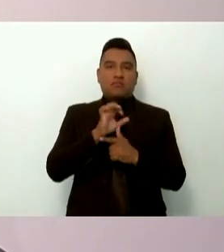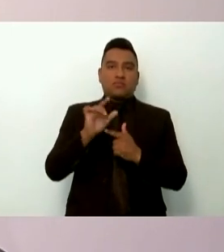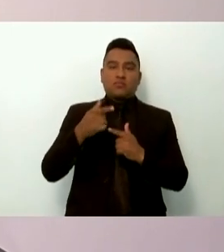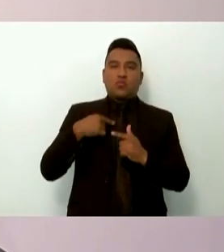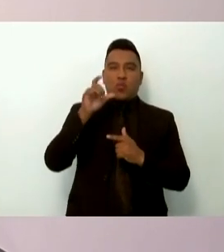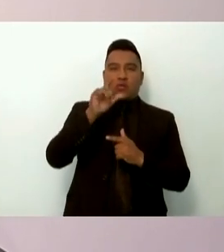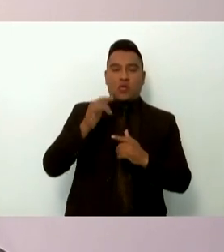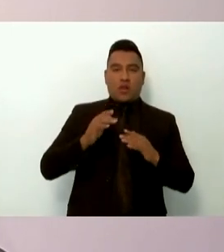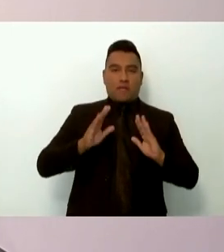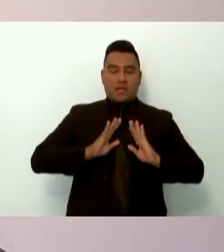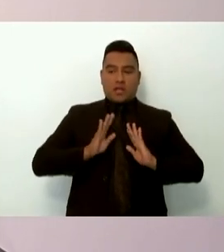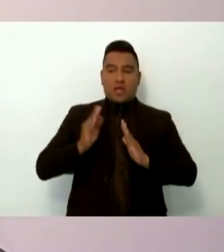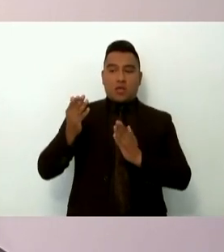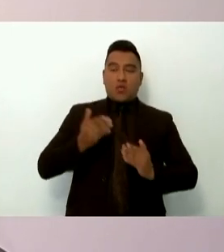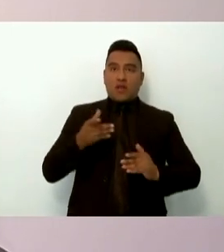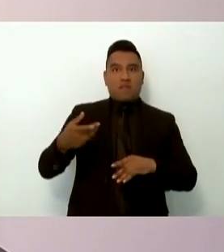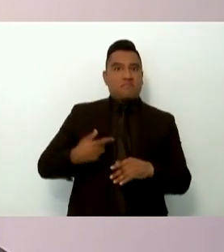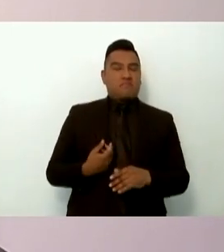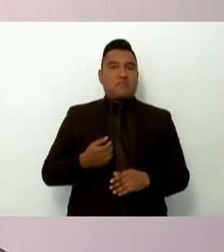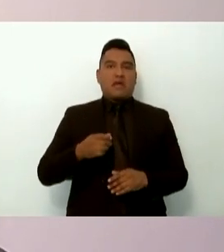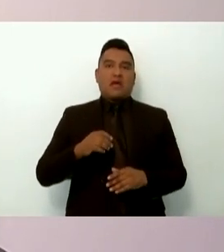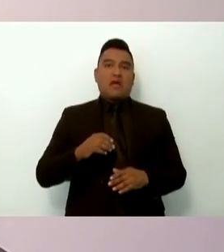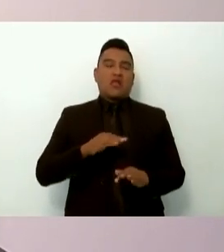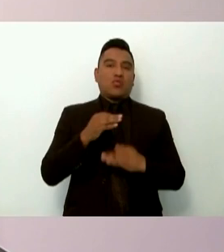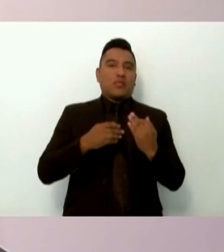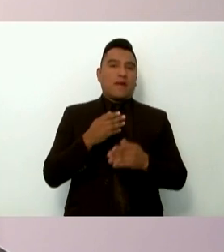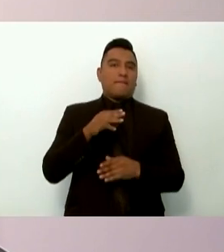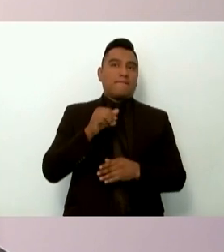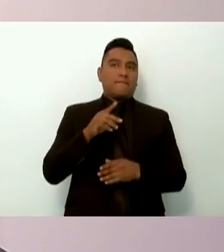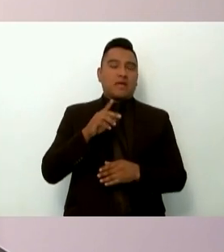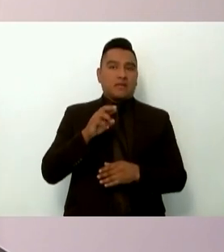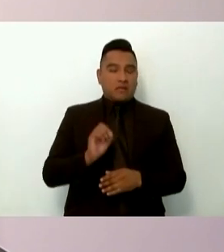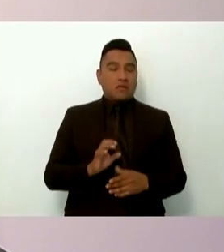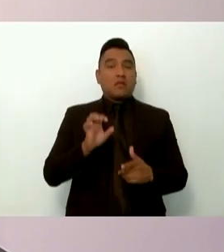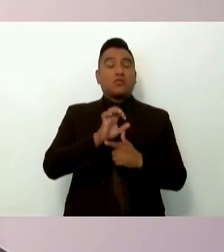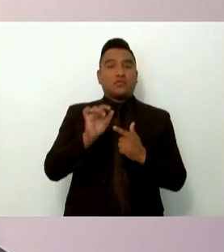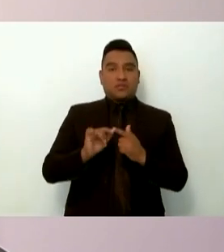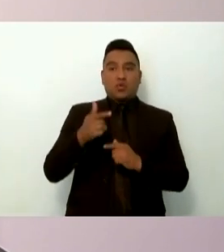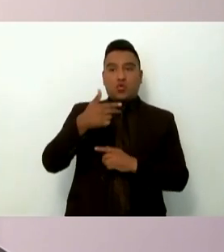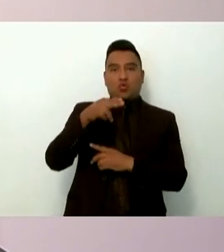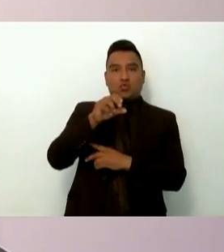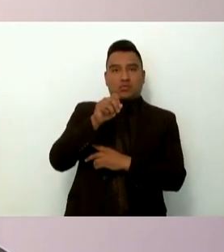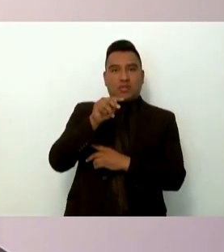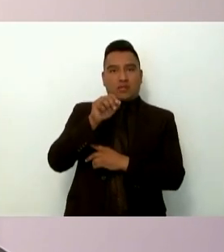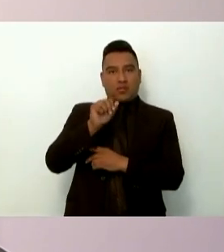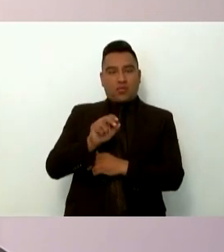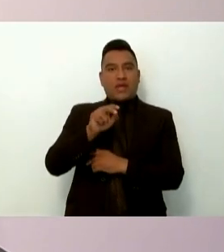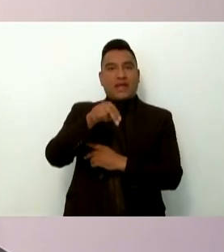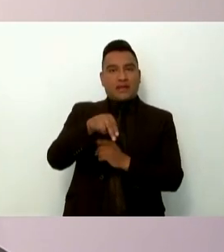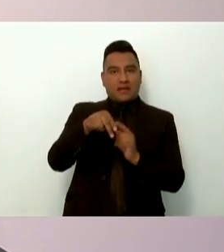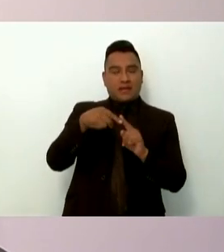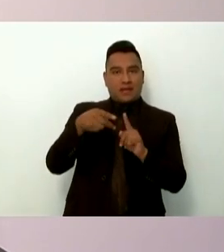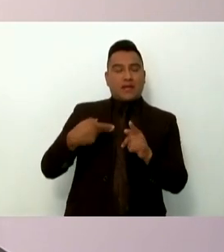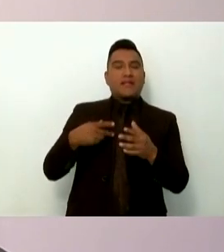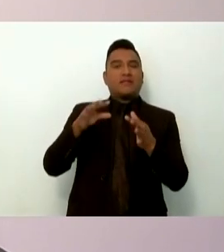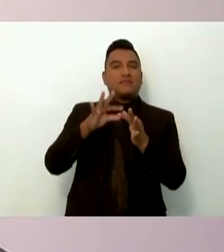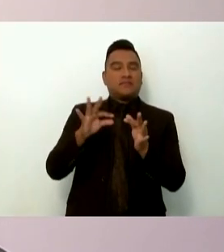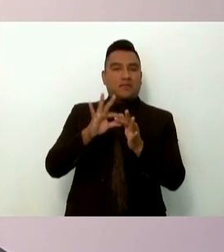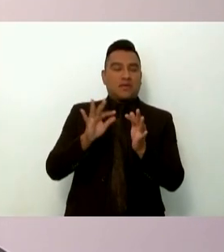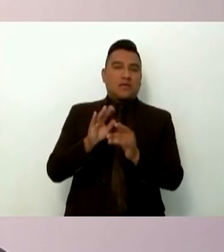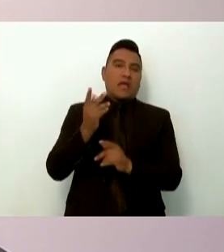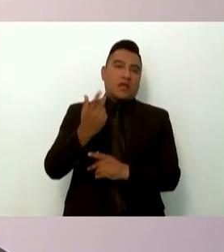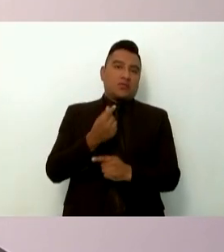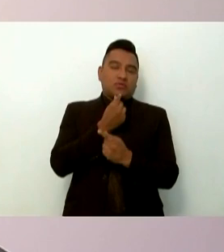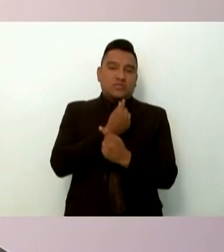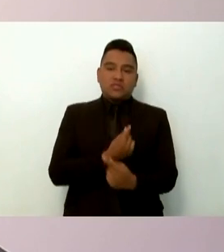que es a toda madre. Y una más. Gustavo N. comenta a Páxtla que a los miles les gustó